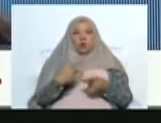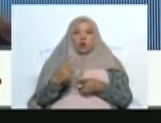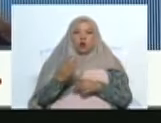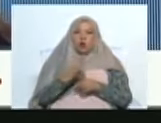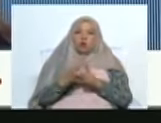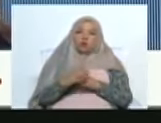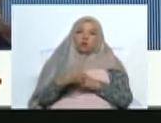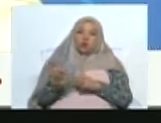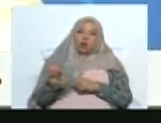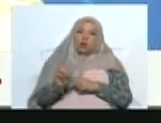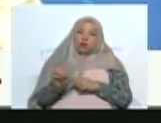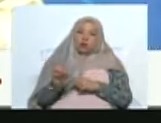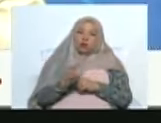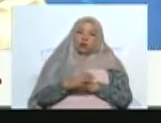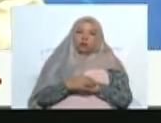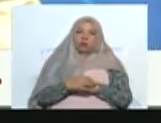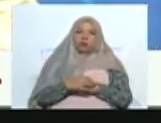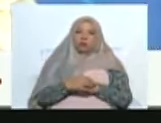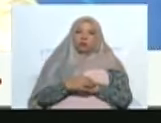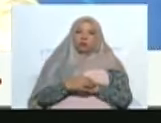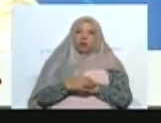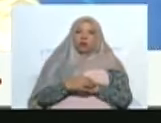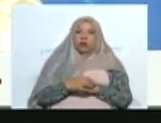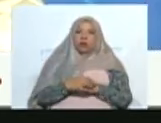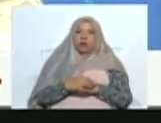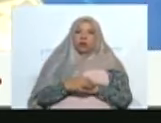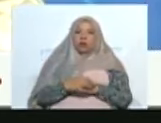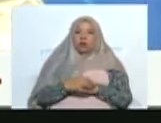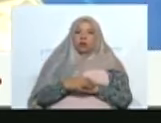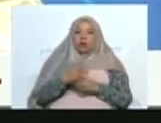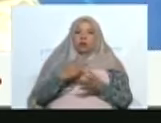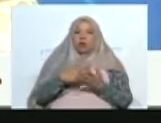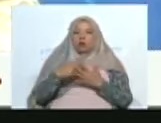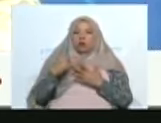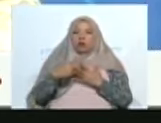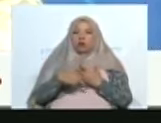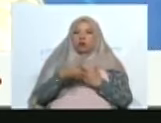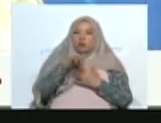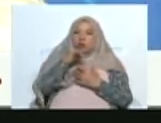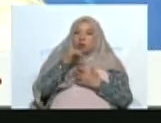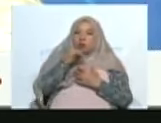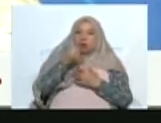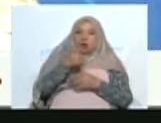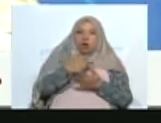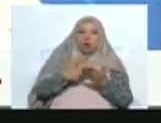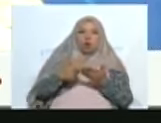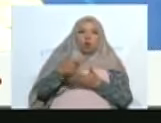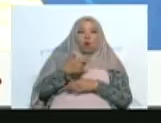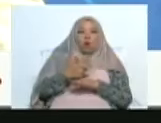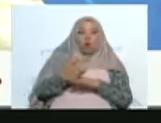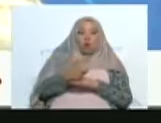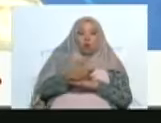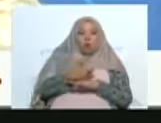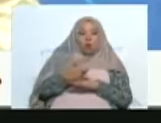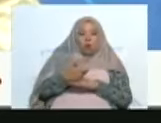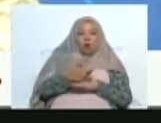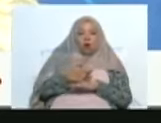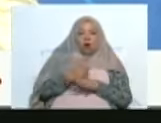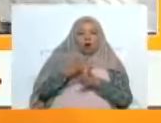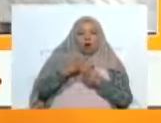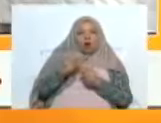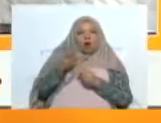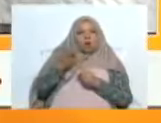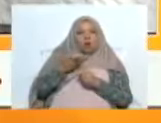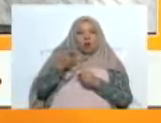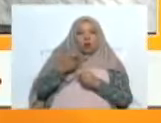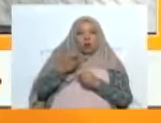cultural de la UNESCO. Sí, y forma parte también del plan del gobierno bolivariano en materia cultural, el cual también es importante